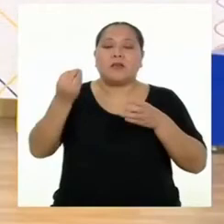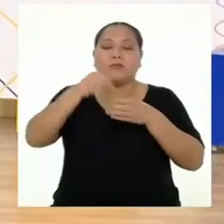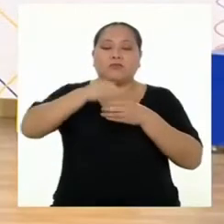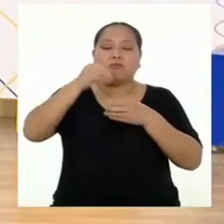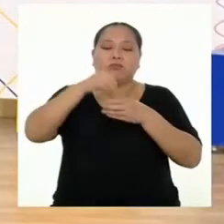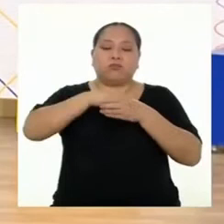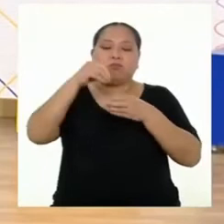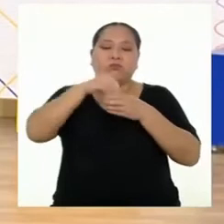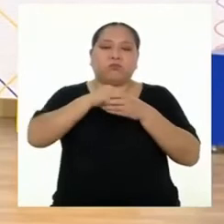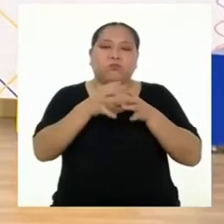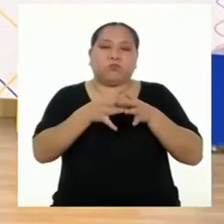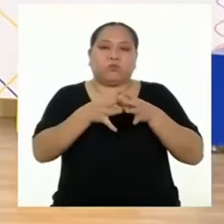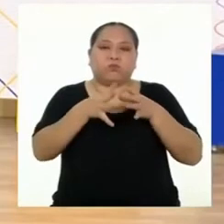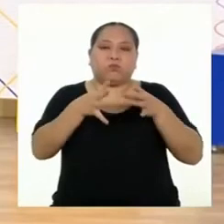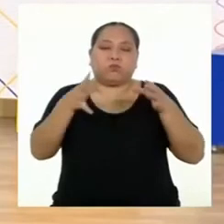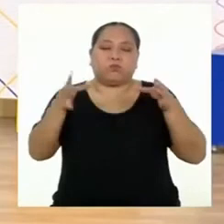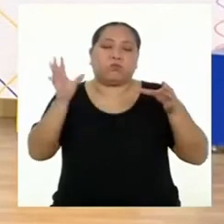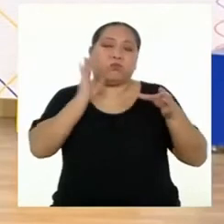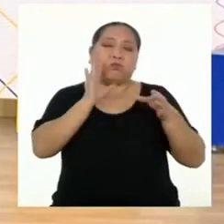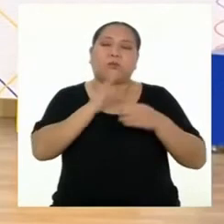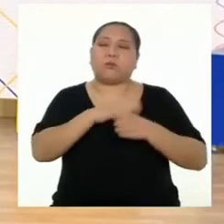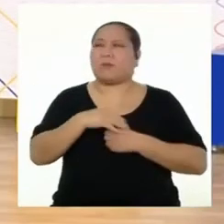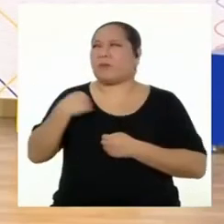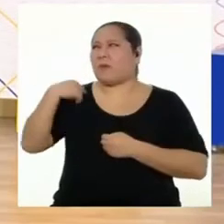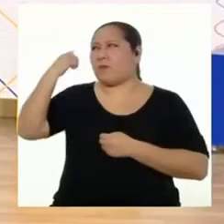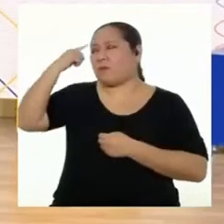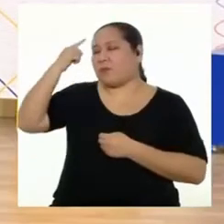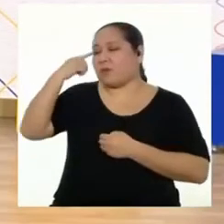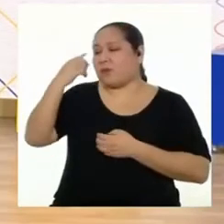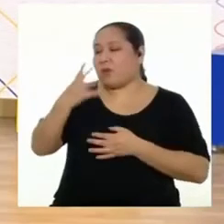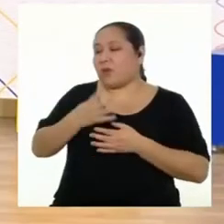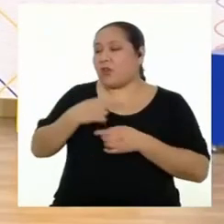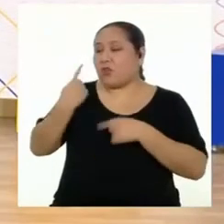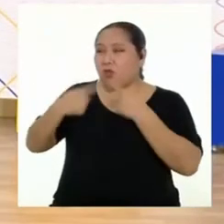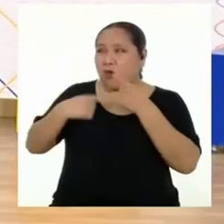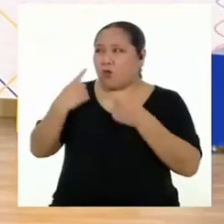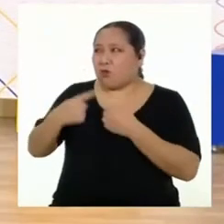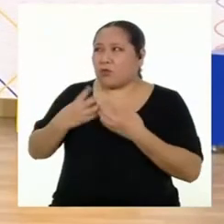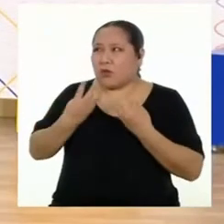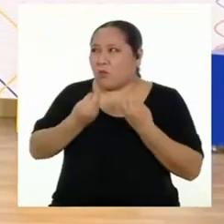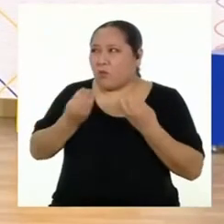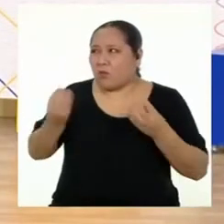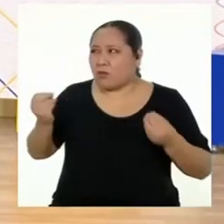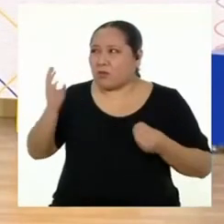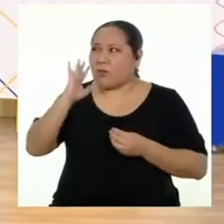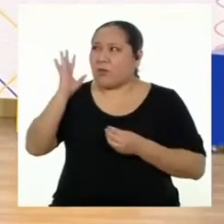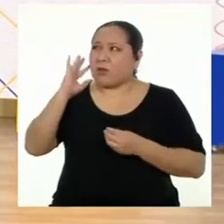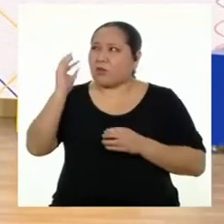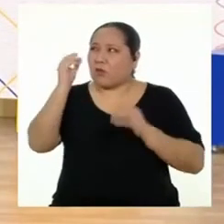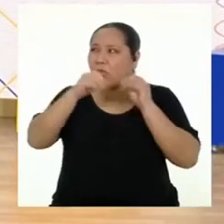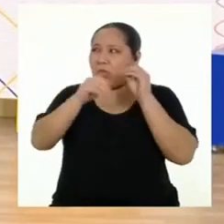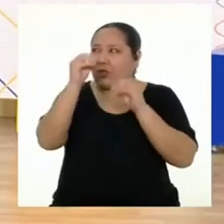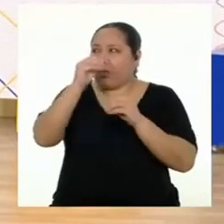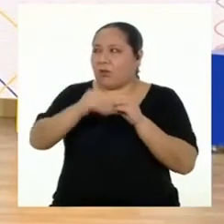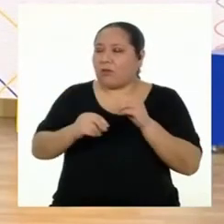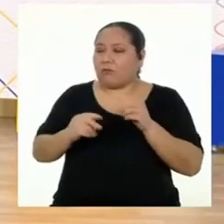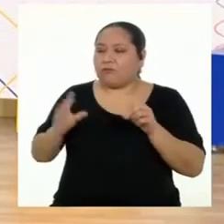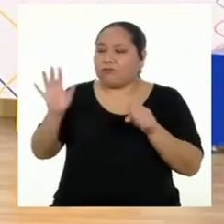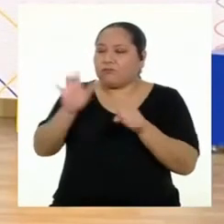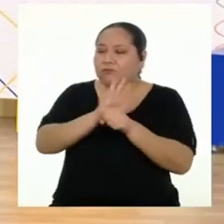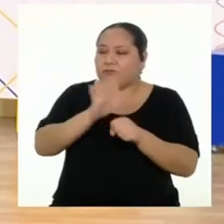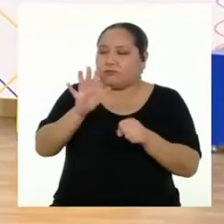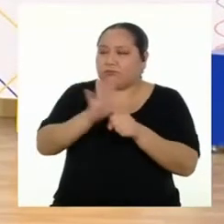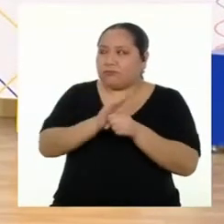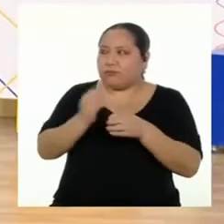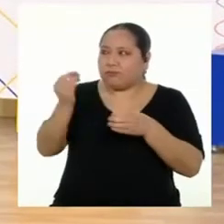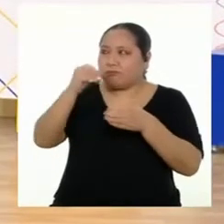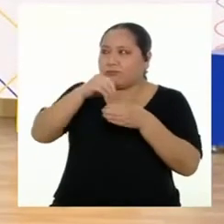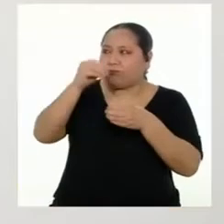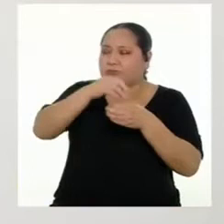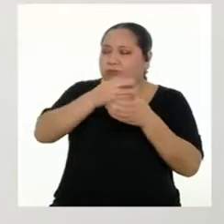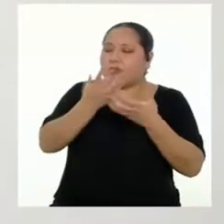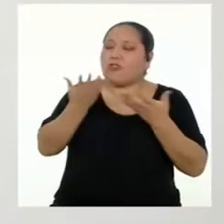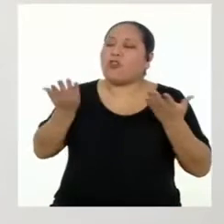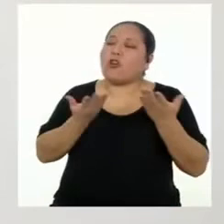basura? Creo que es porque todos los días vamos generando muchos residuos que se van acumulando y no hay dónde dejarlos, ¿no?